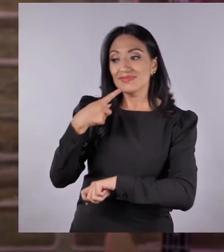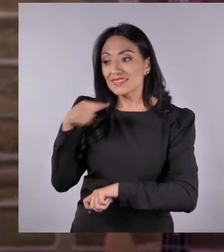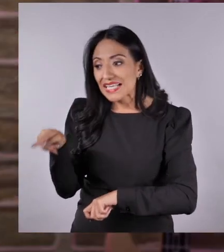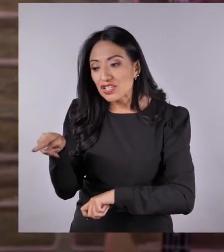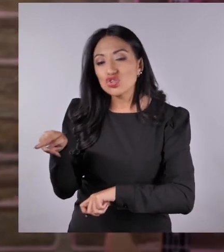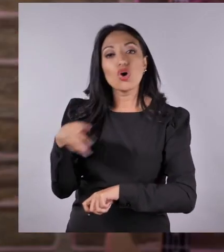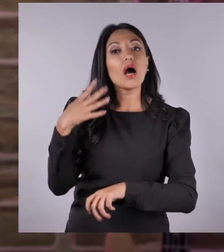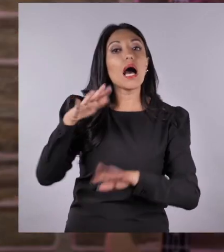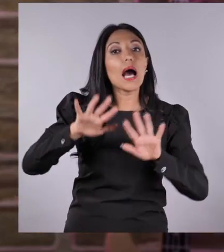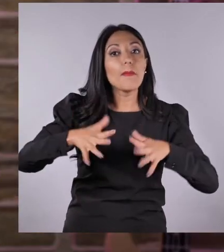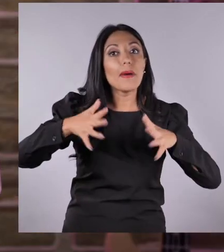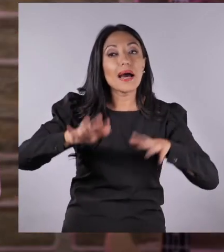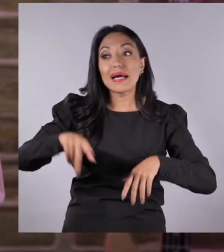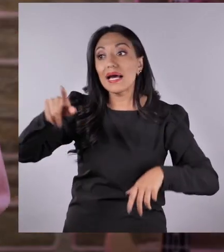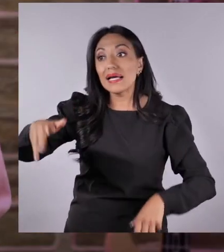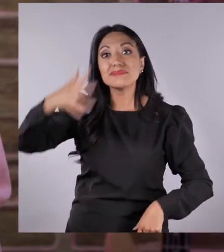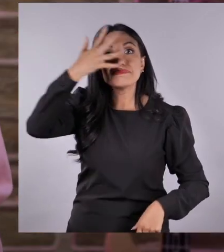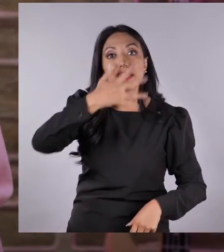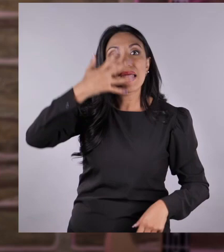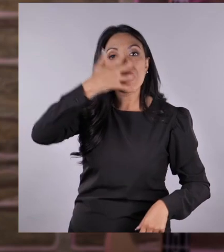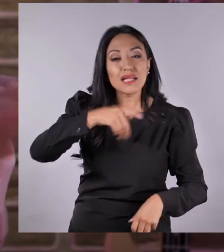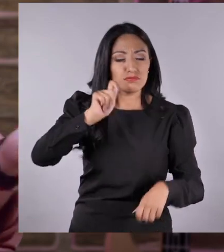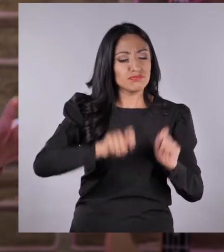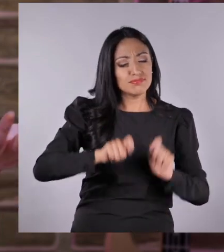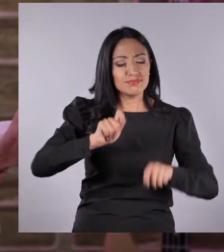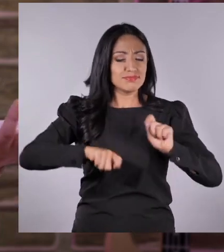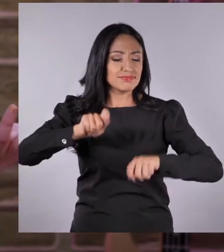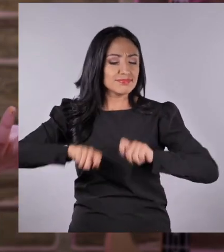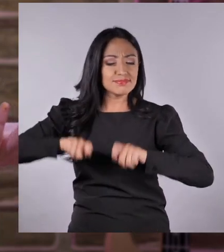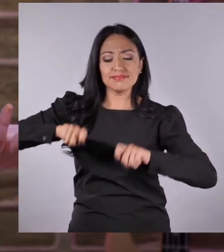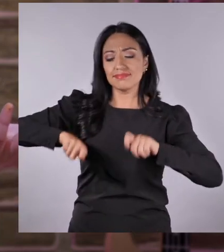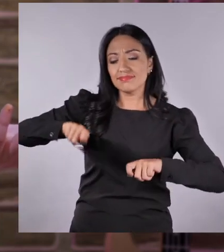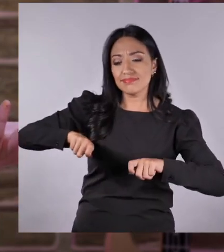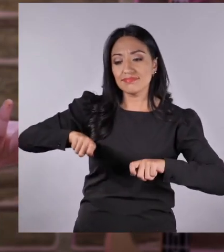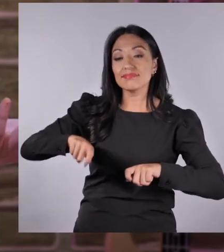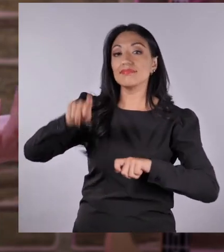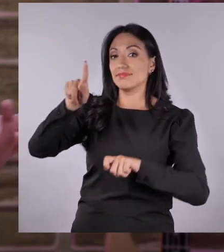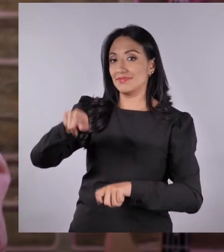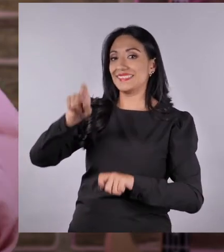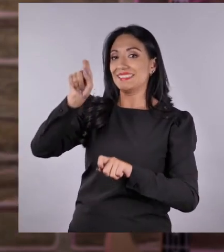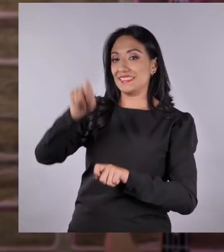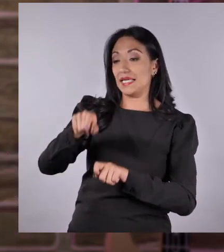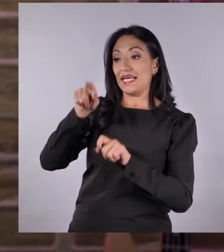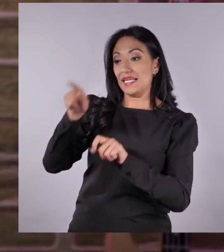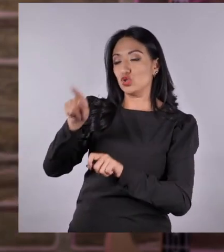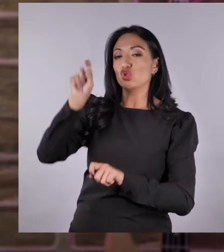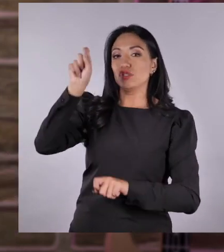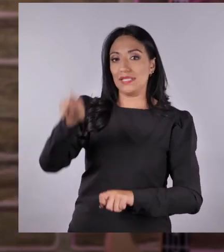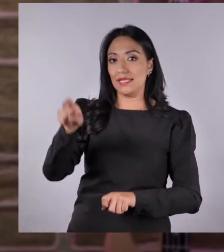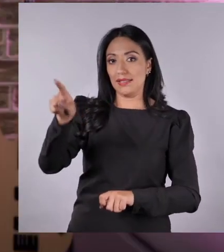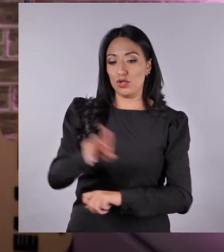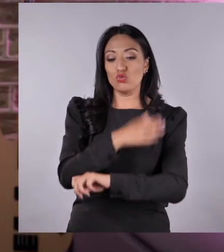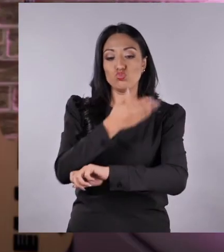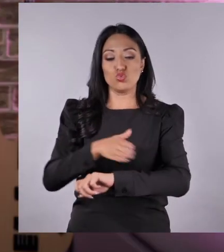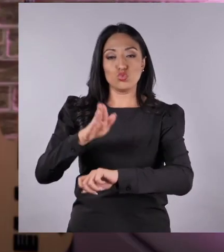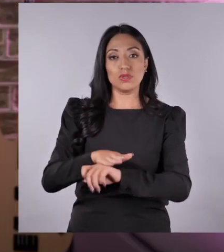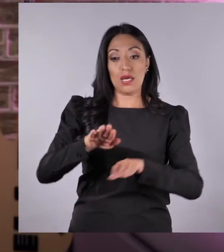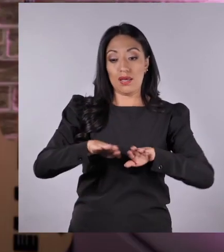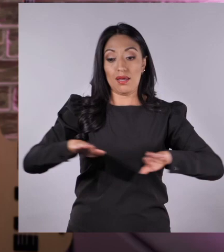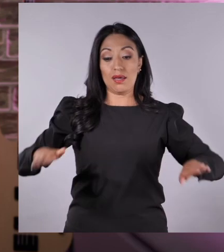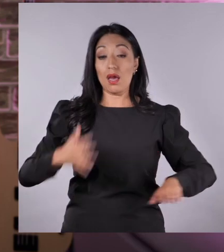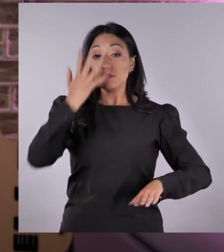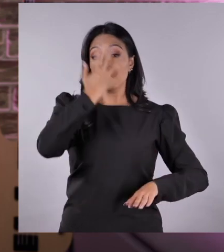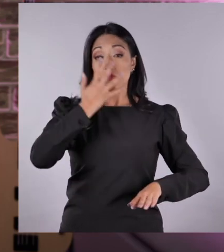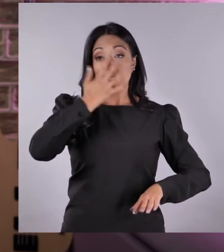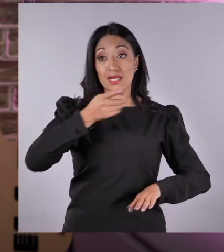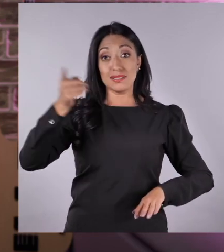Kevin Anangono dice que esa música es de su tierra, esmeraldas. En nombre de Kevin, les cuento que se llaman arrullos y este